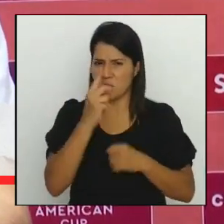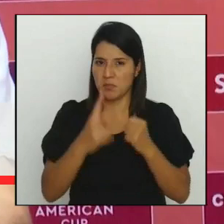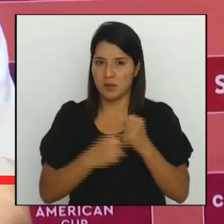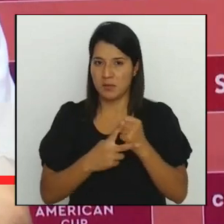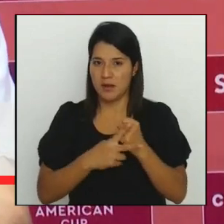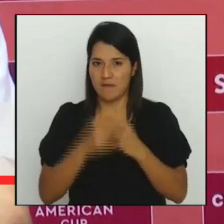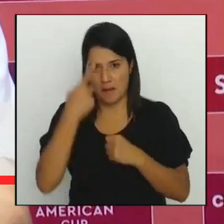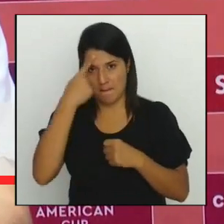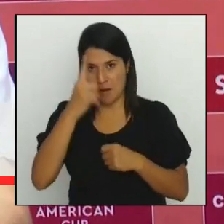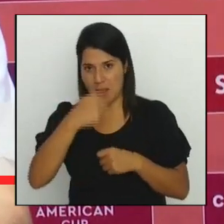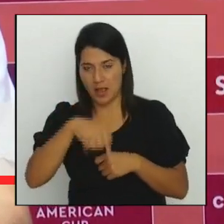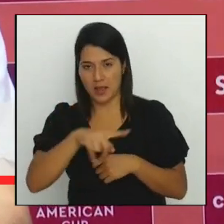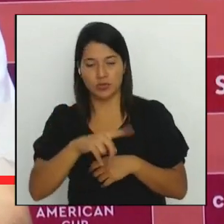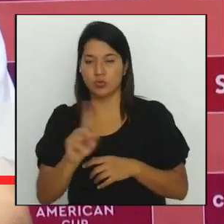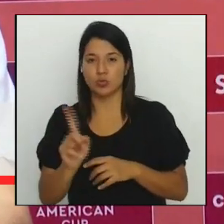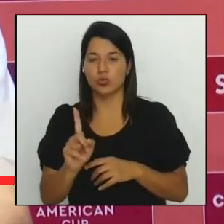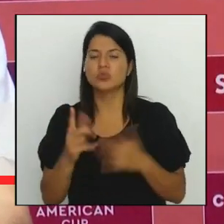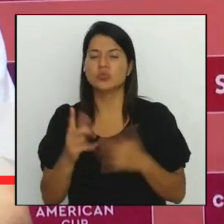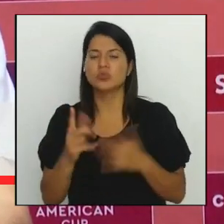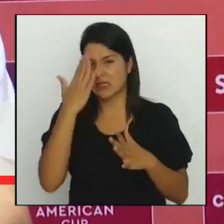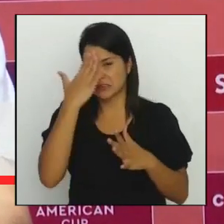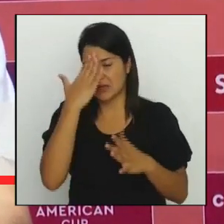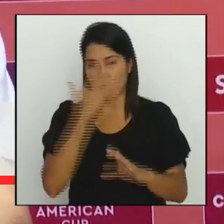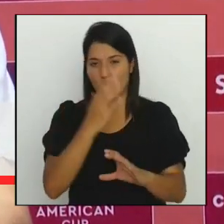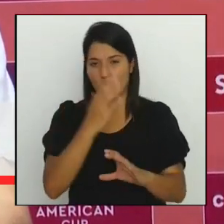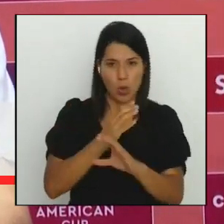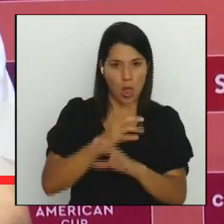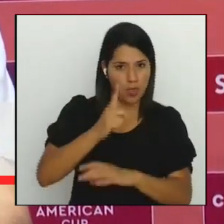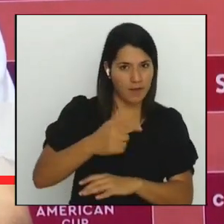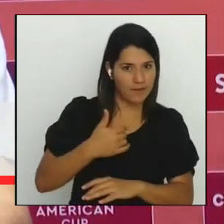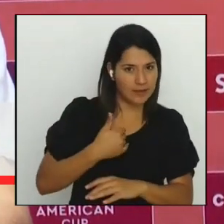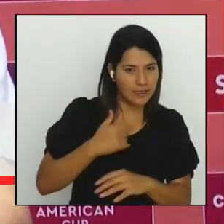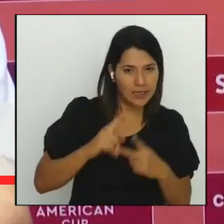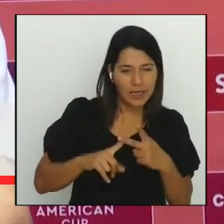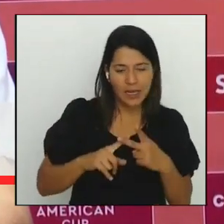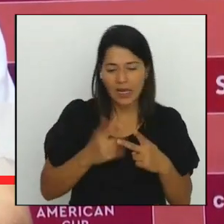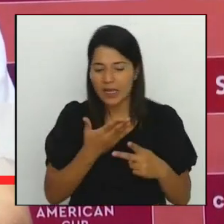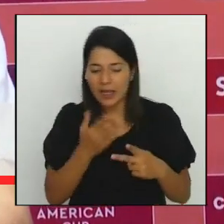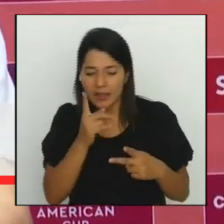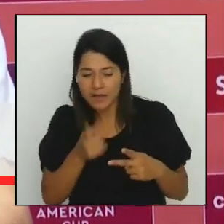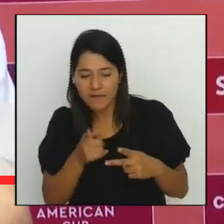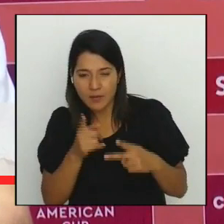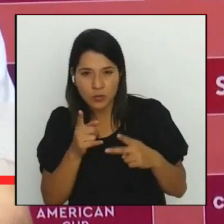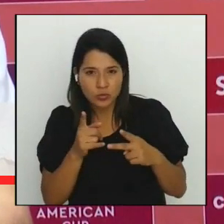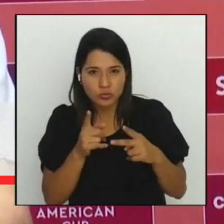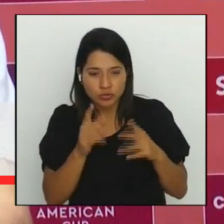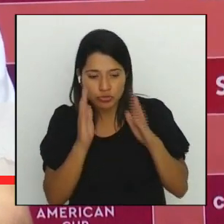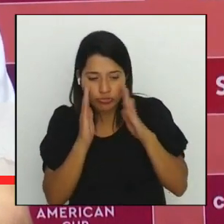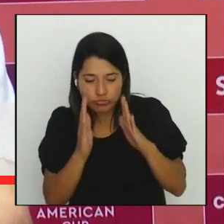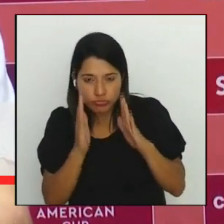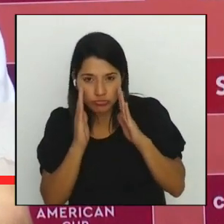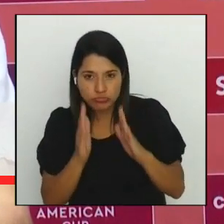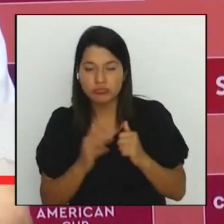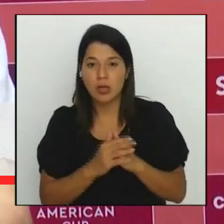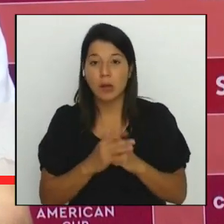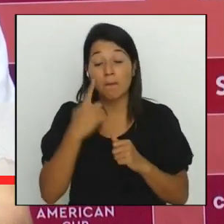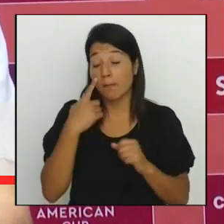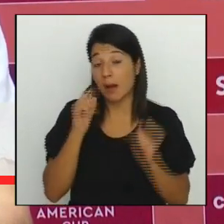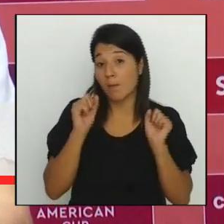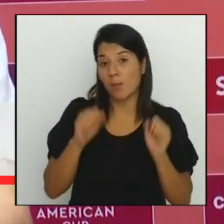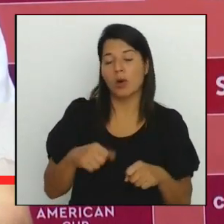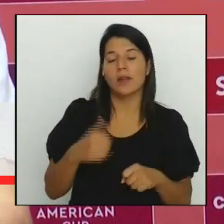los cuidados que hay que tener los detalles que hay que ponerlos sobre la mesa para tener un partido